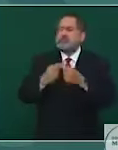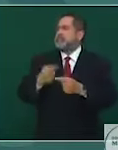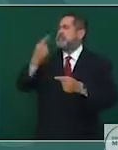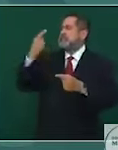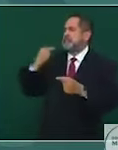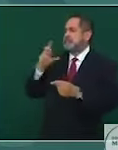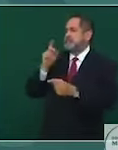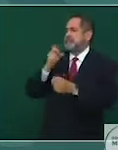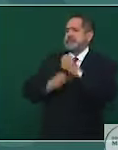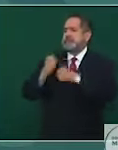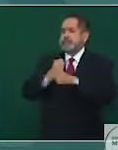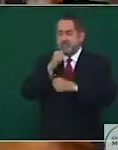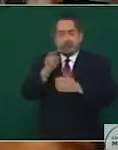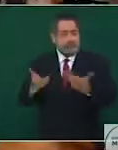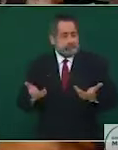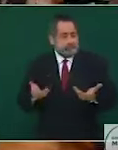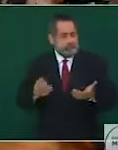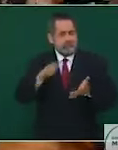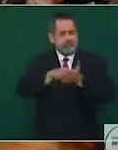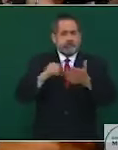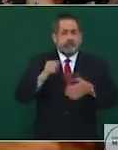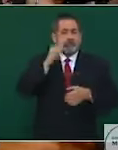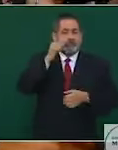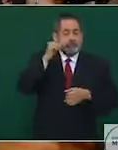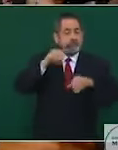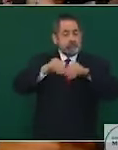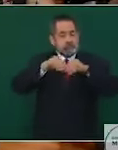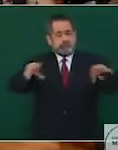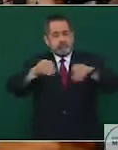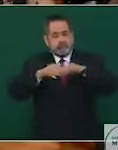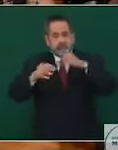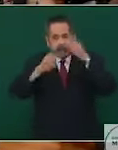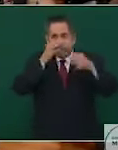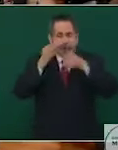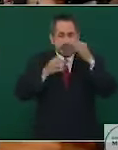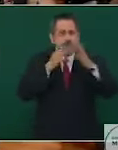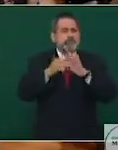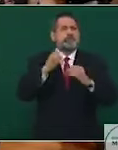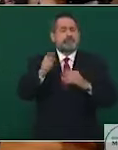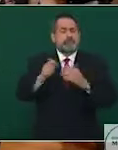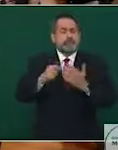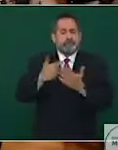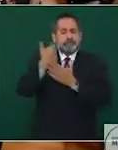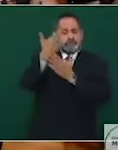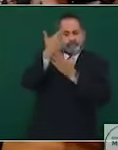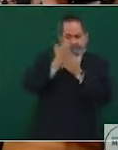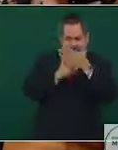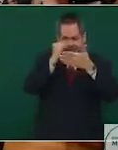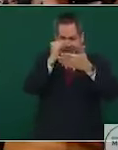Ayer se dio a conocer una lista de los que sacan dinero